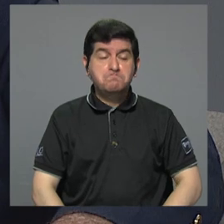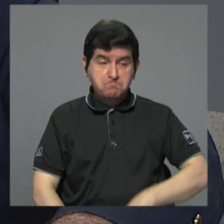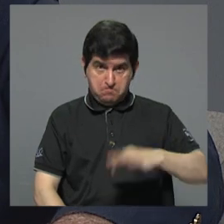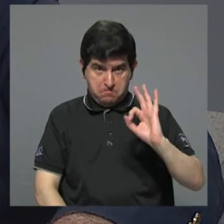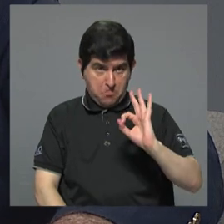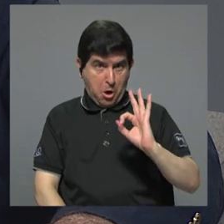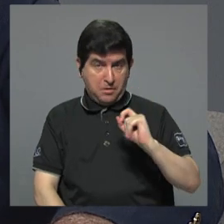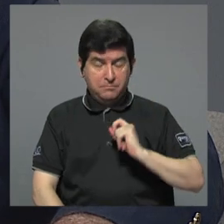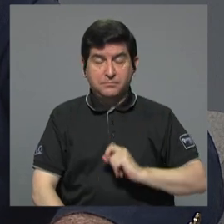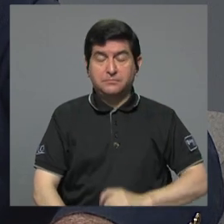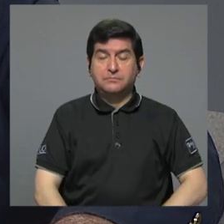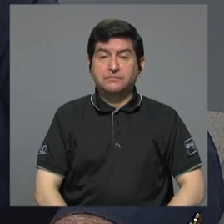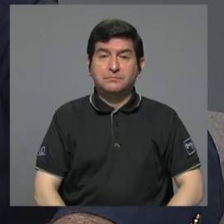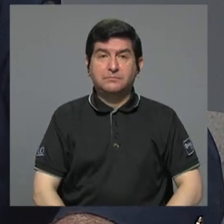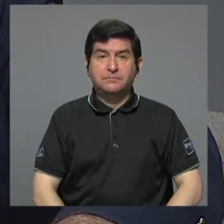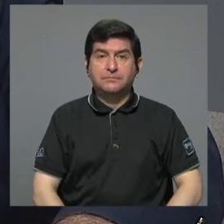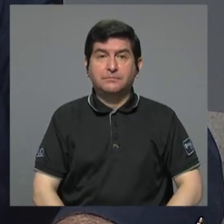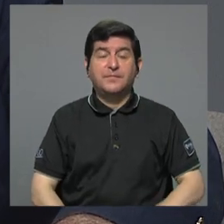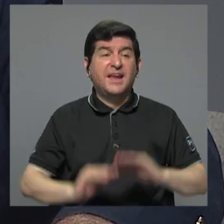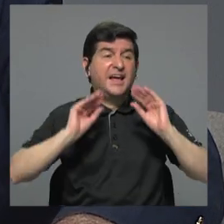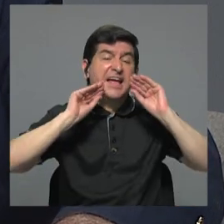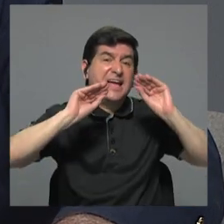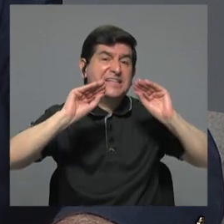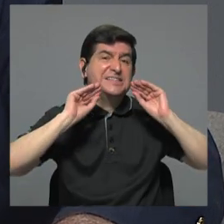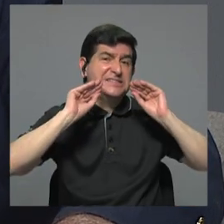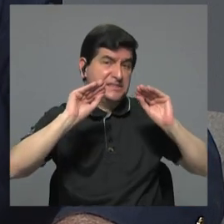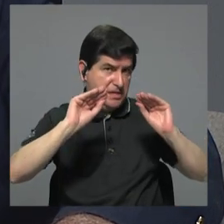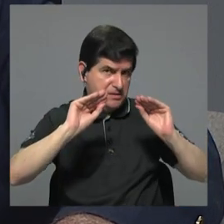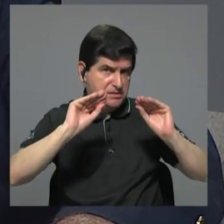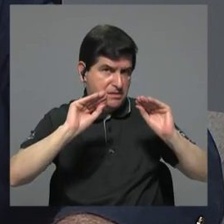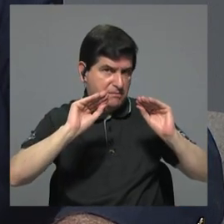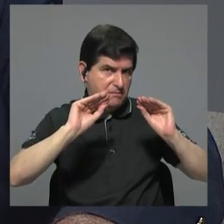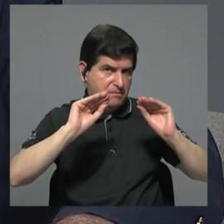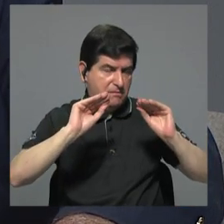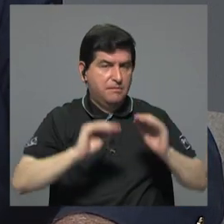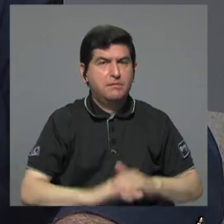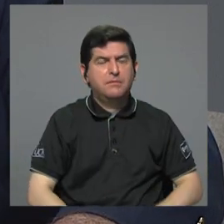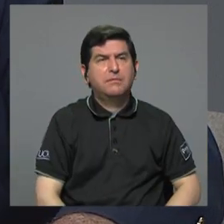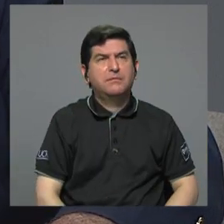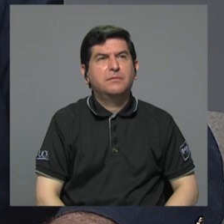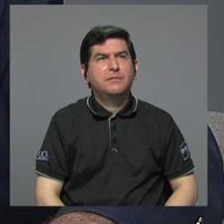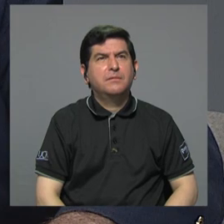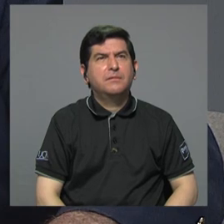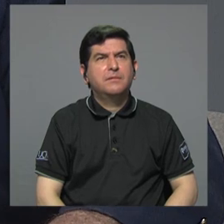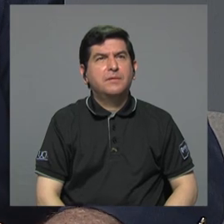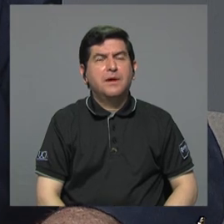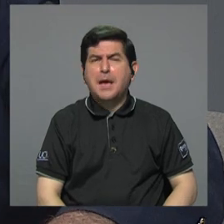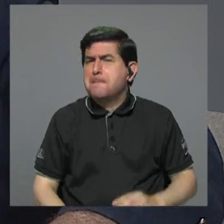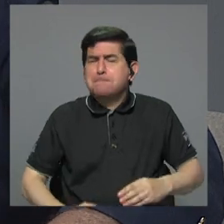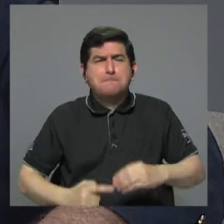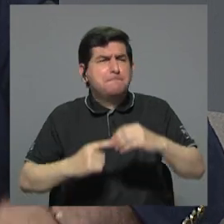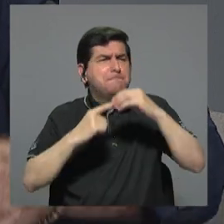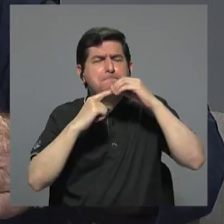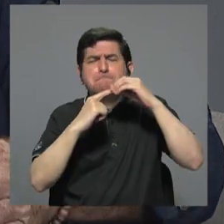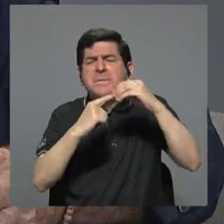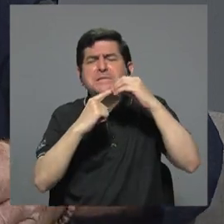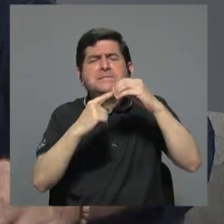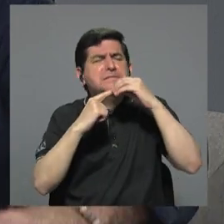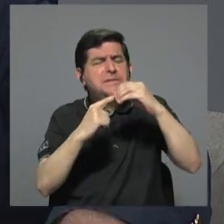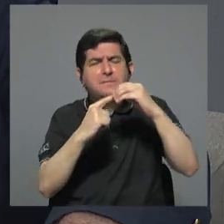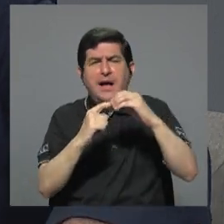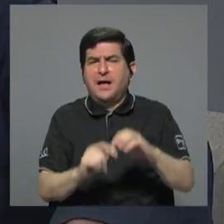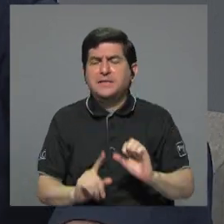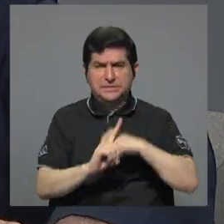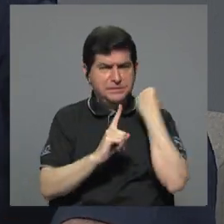la educación es el punto más importante, es el bastión más